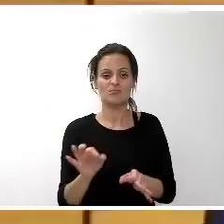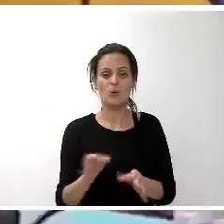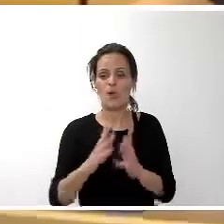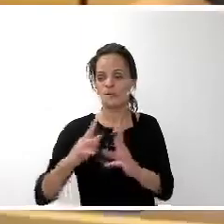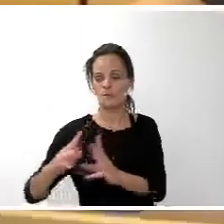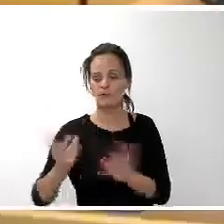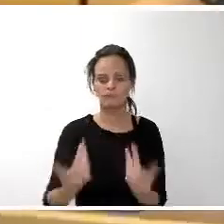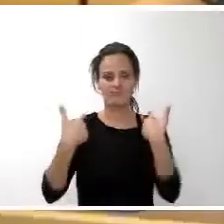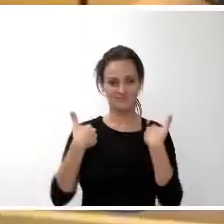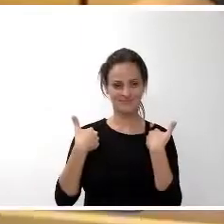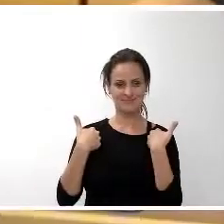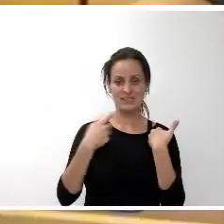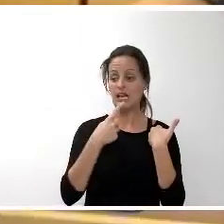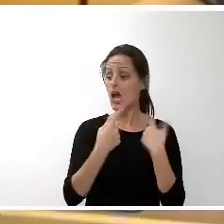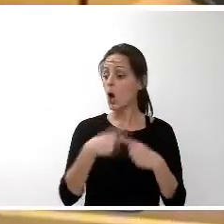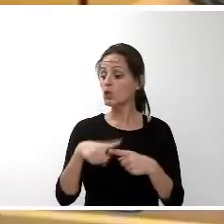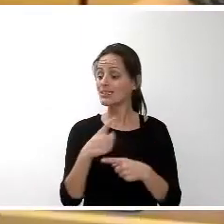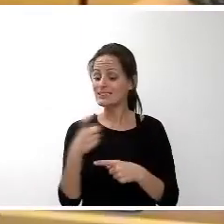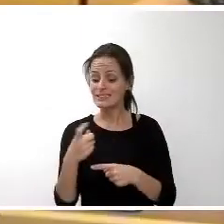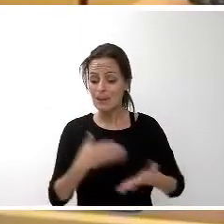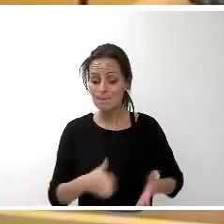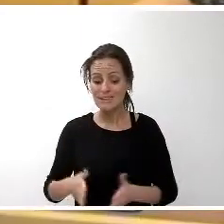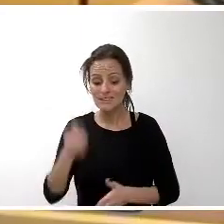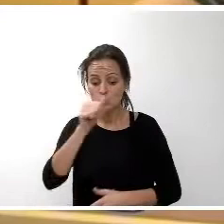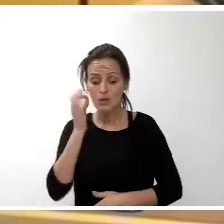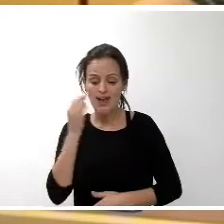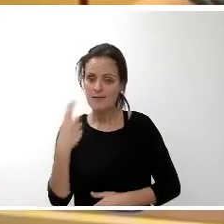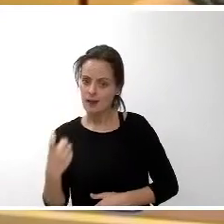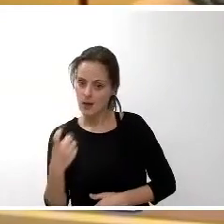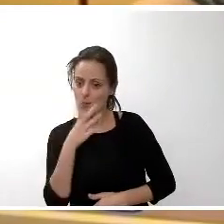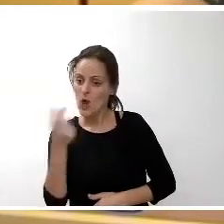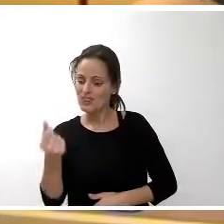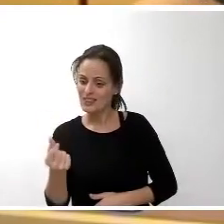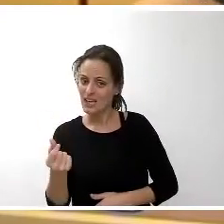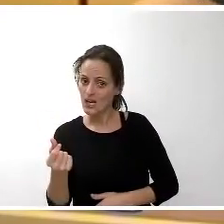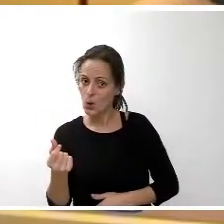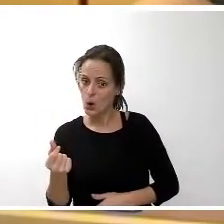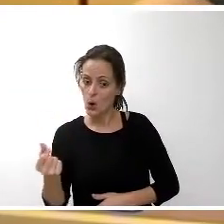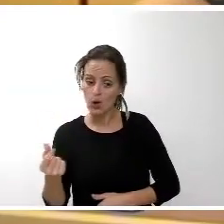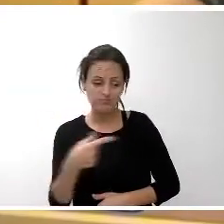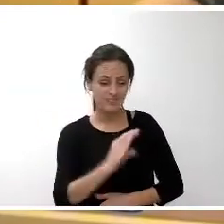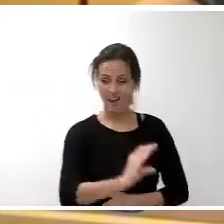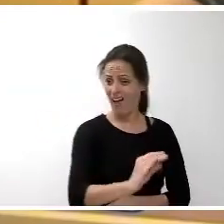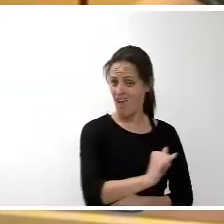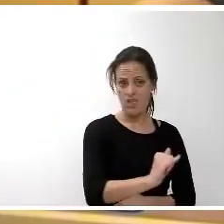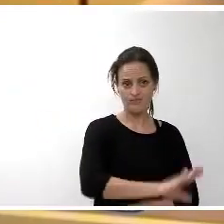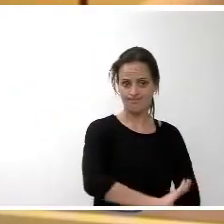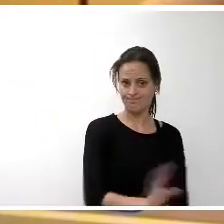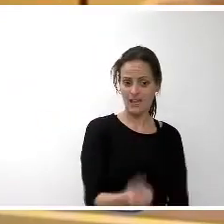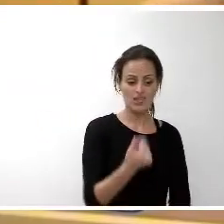todo lo que necesitan mis hijos e hijas es necesario, pero el dinero que entra en casa es el dinero que entra en casa.